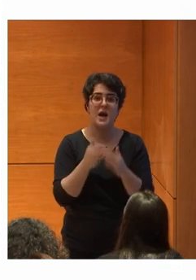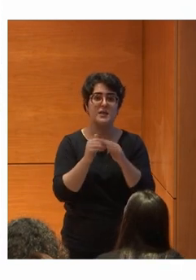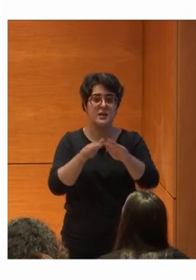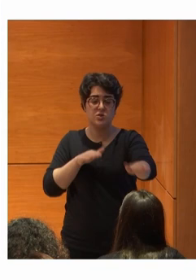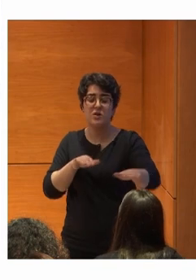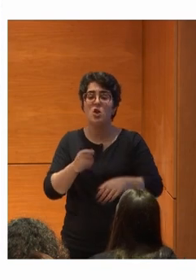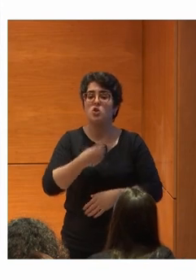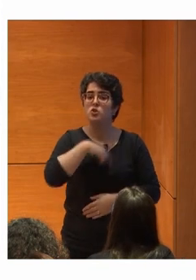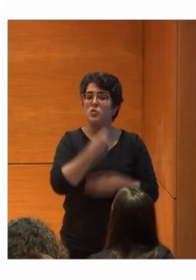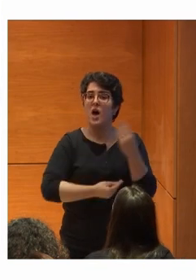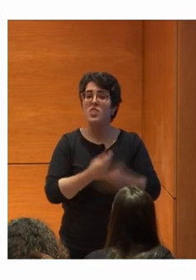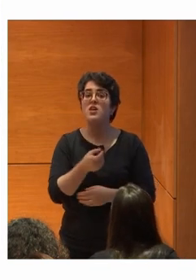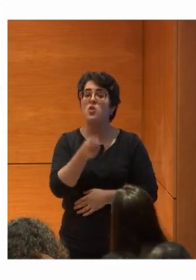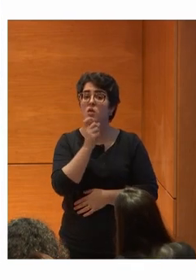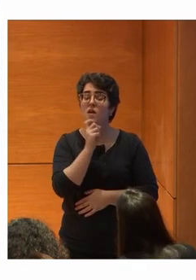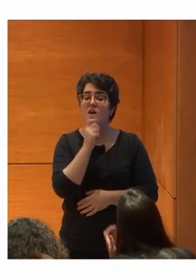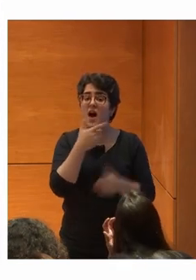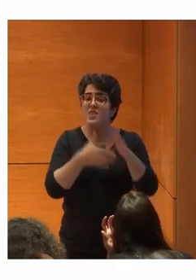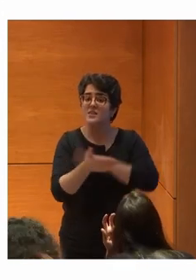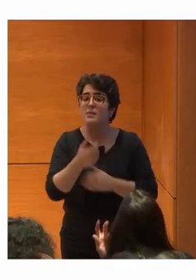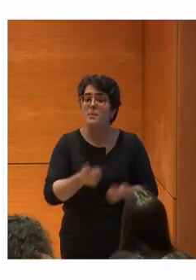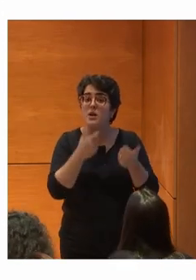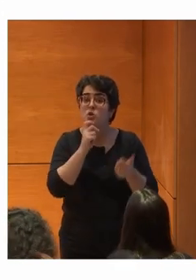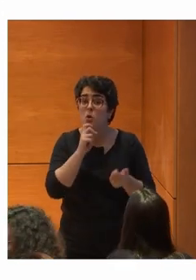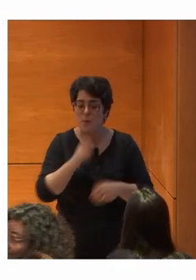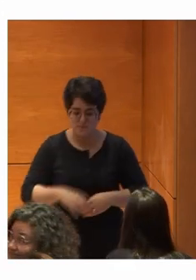¿Cómo podemos Hacerla más accesible?